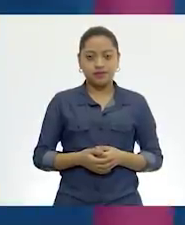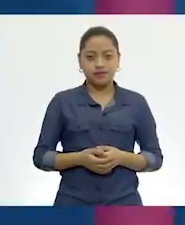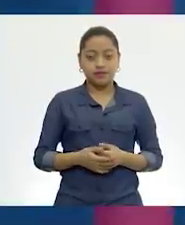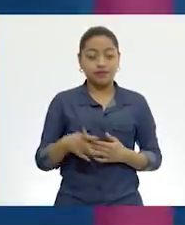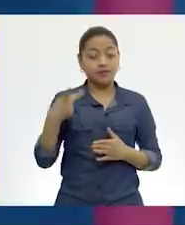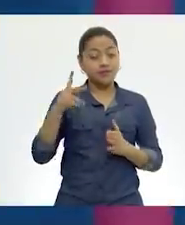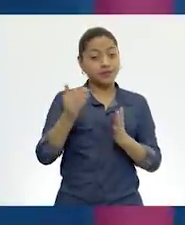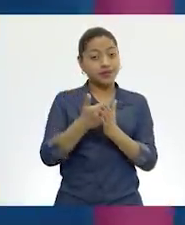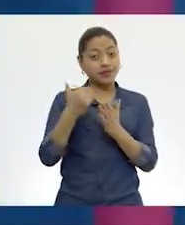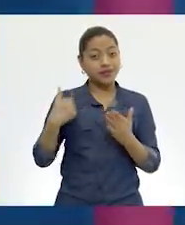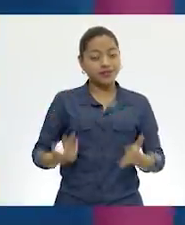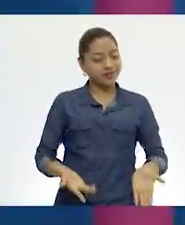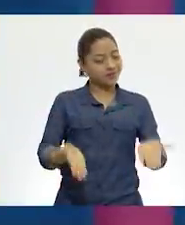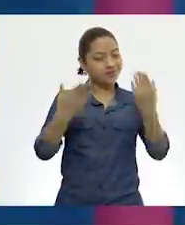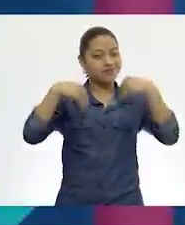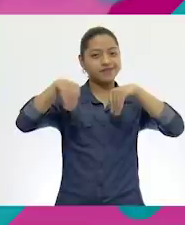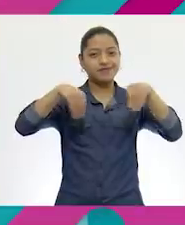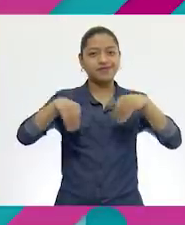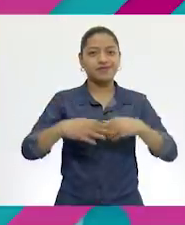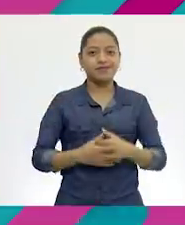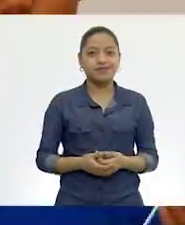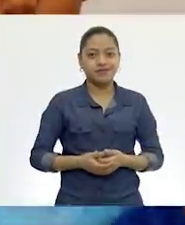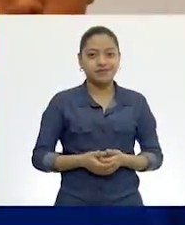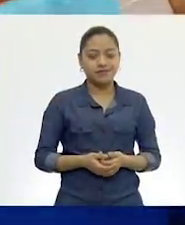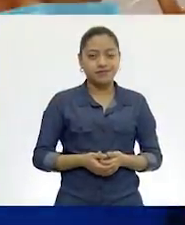Pero antes, a movernos un poco.